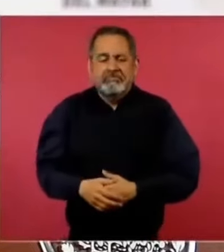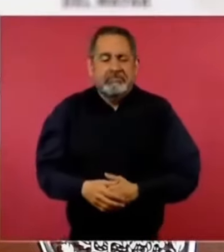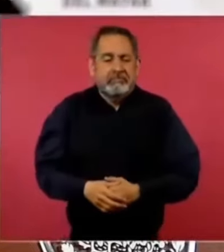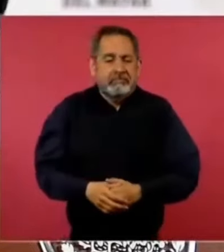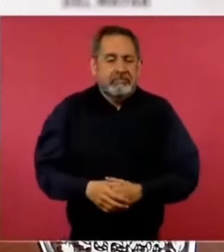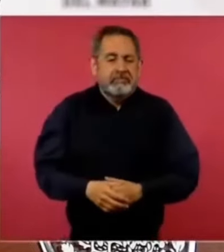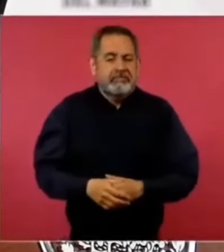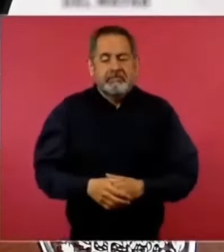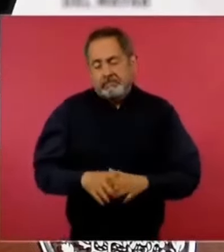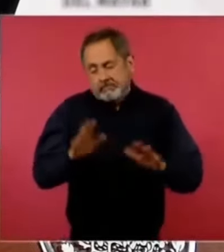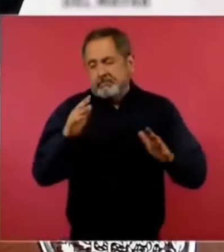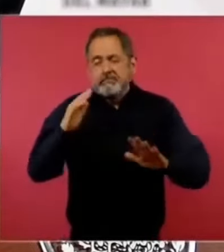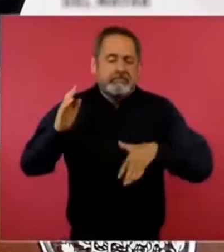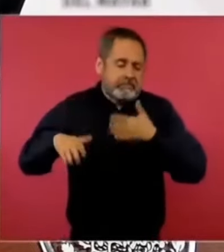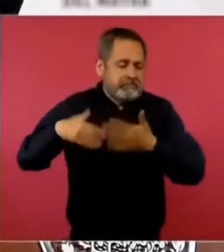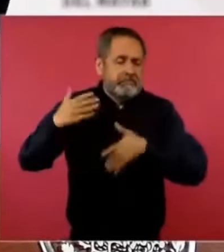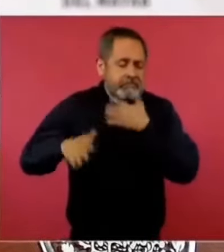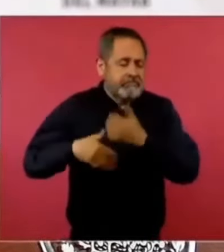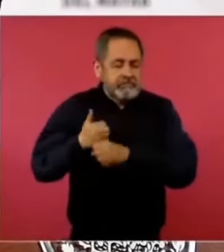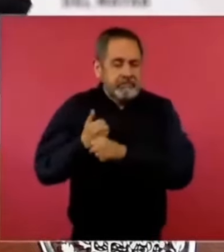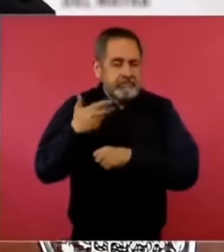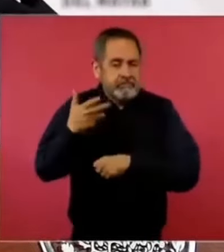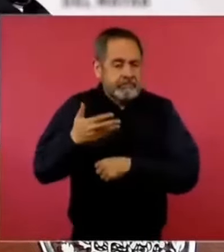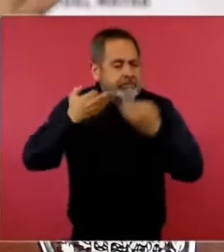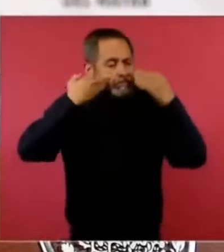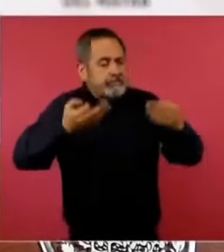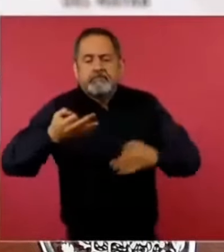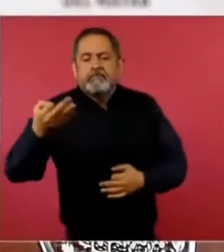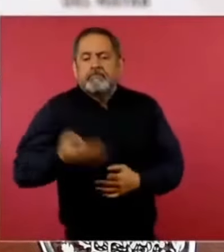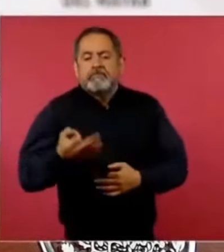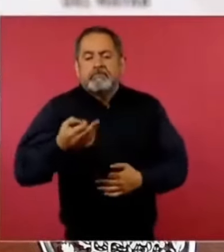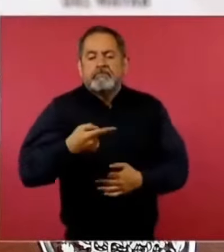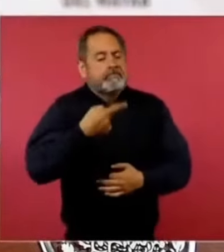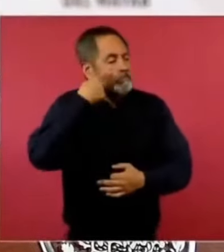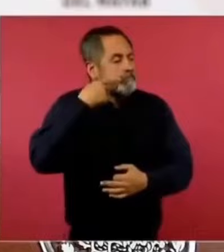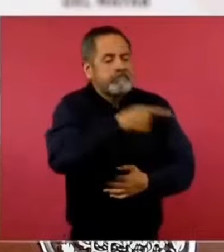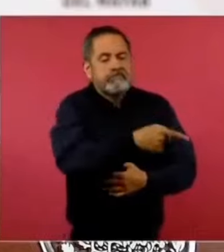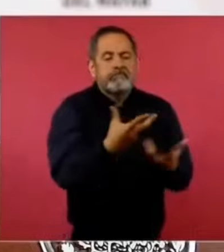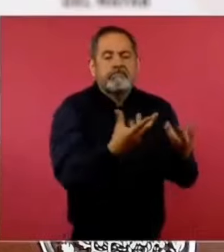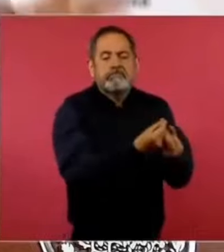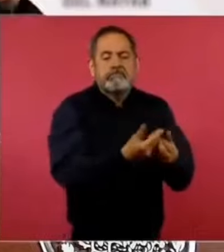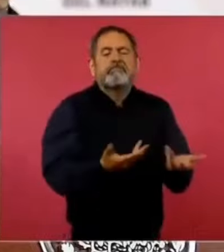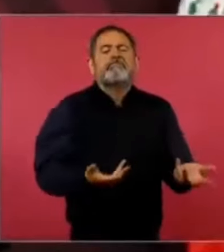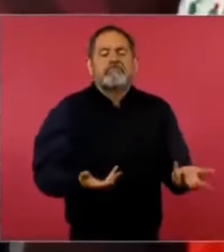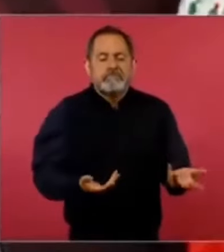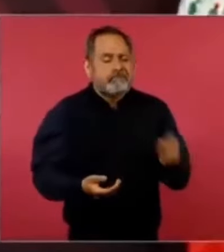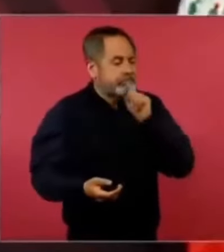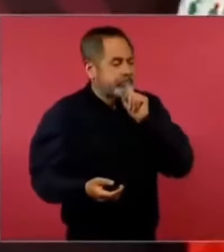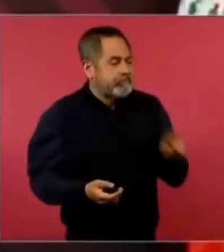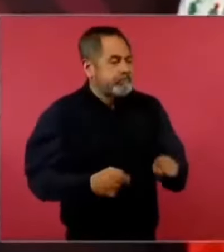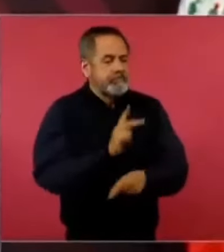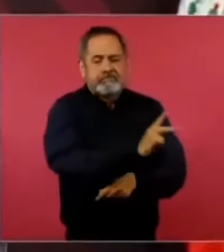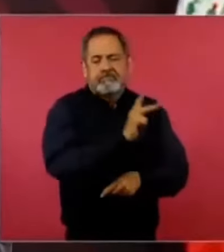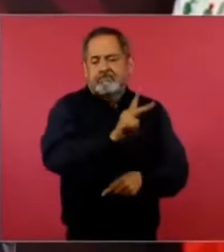ya, te demostró que era lo mismo.